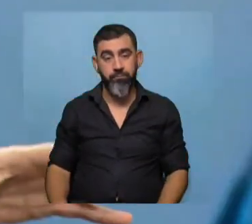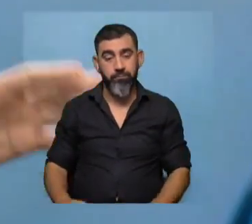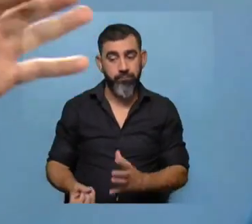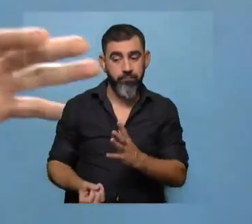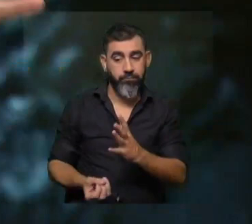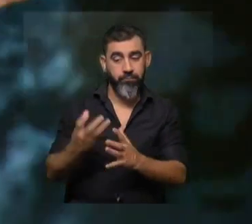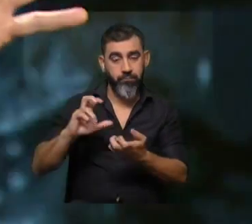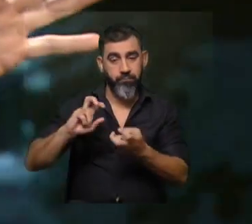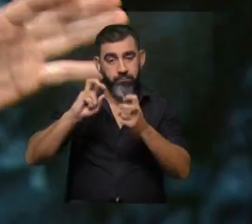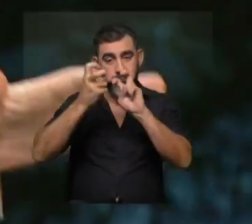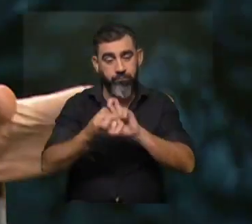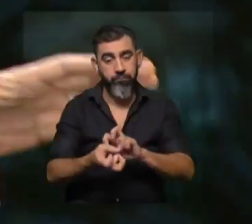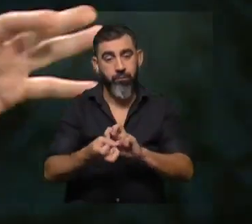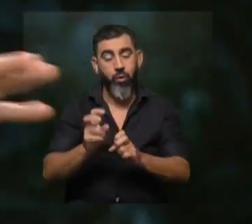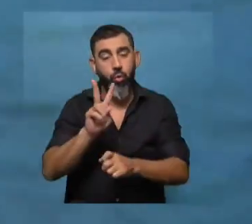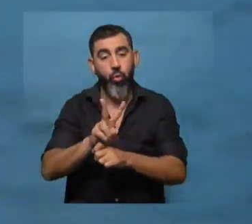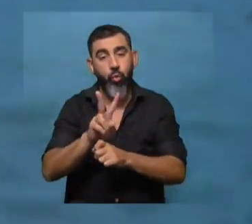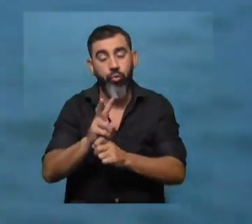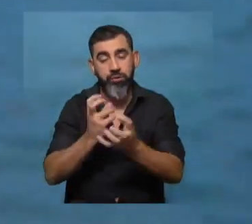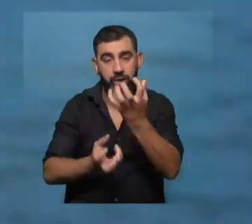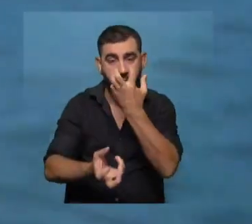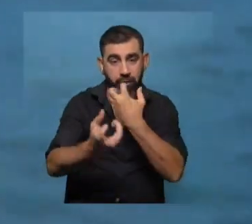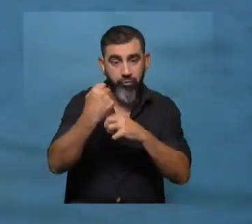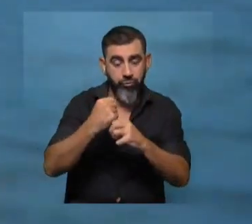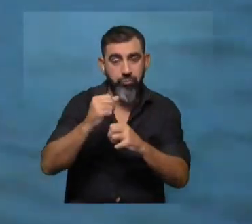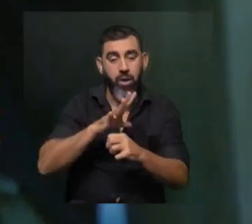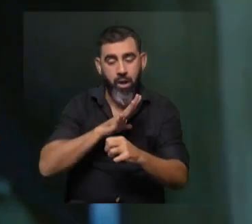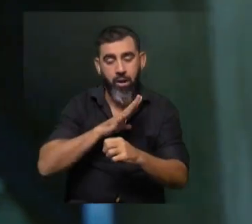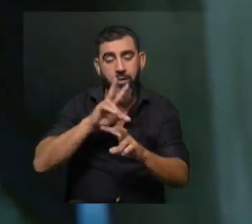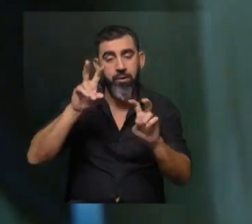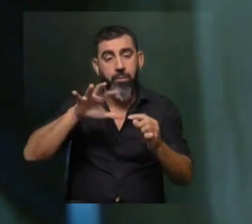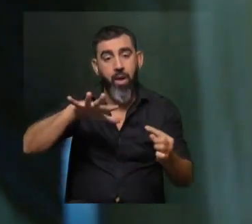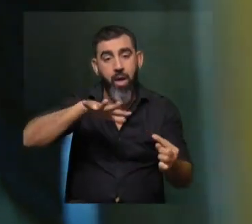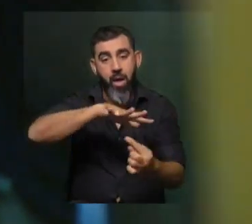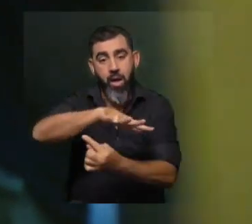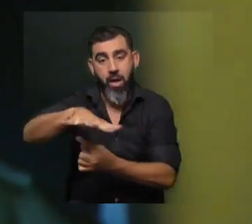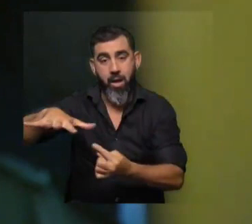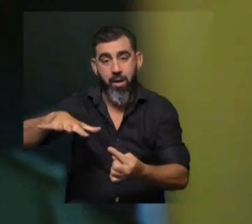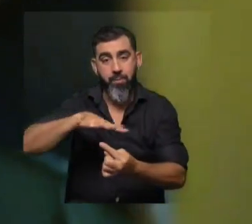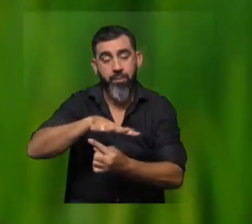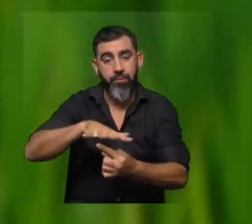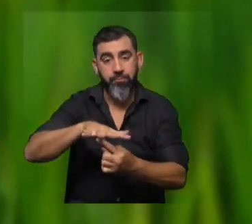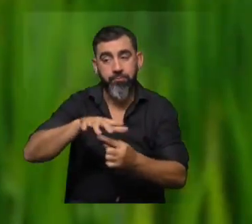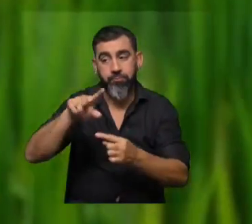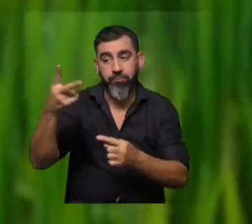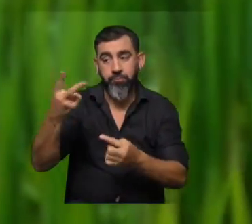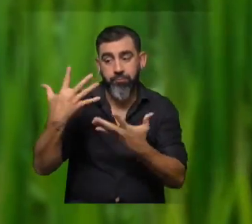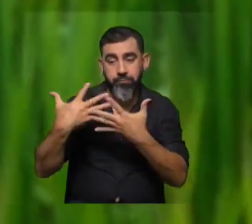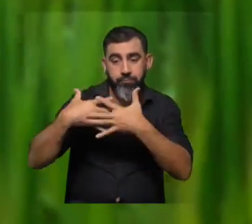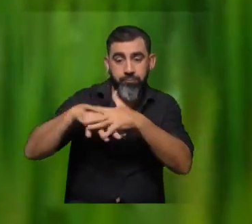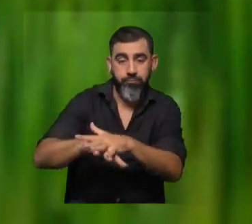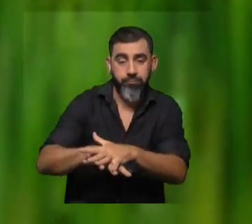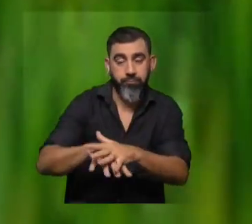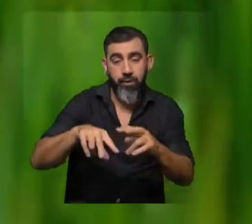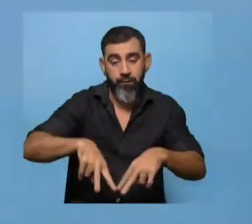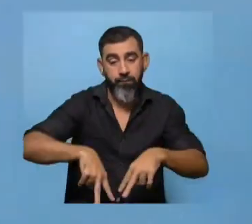renovables temas de conservación de especies hay todo un campo también en lo ambiental y creo que ahí se cruzan las dos ventanas por un lado